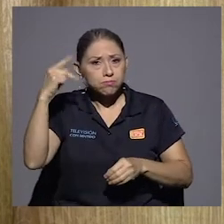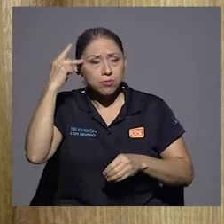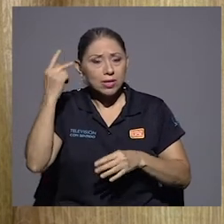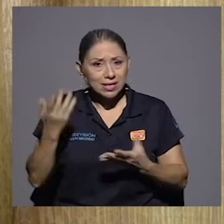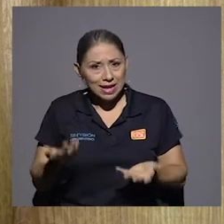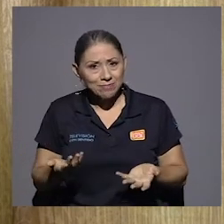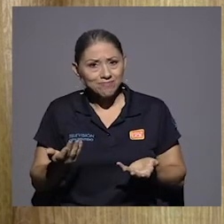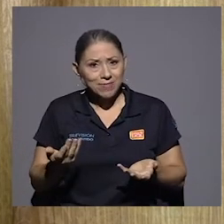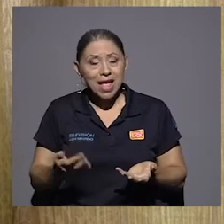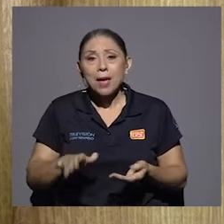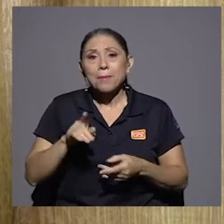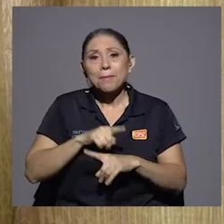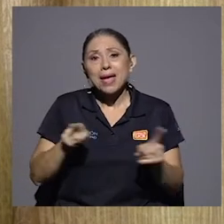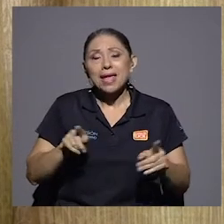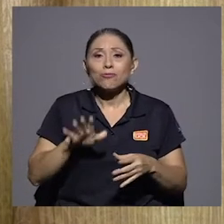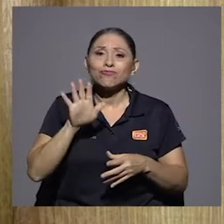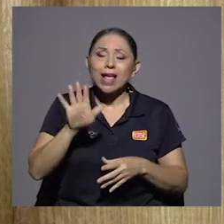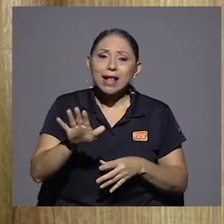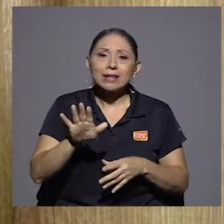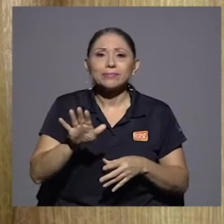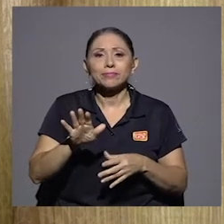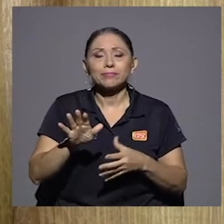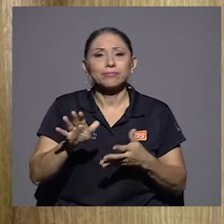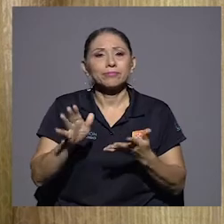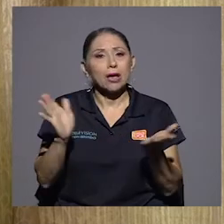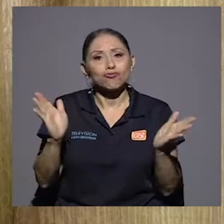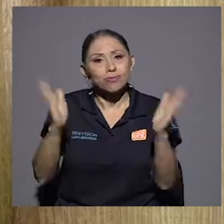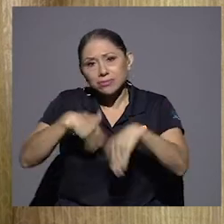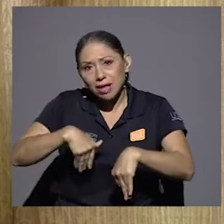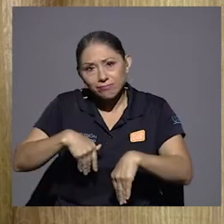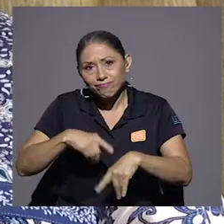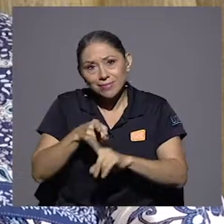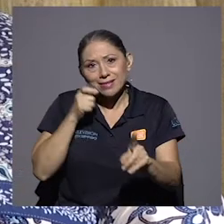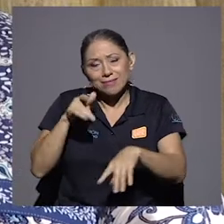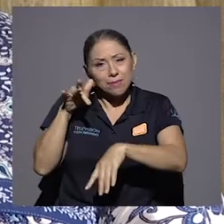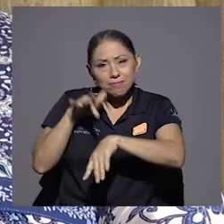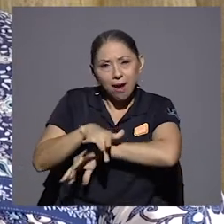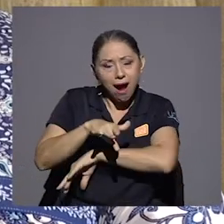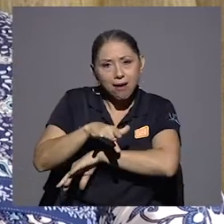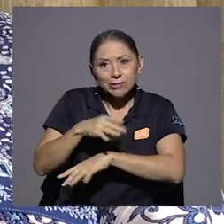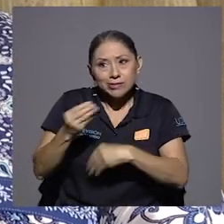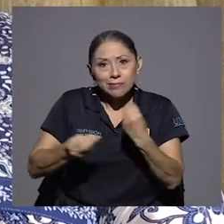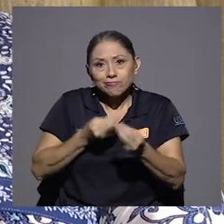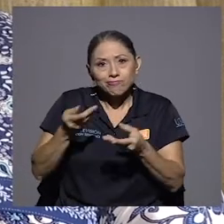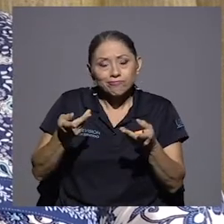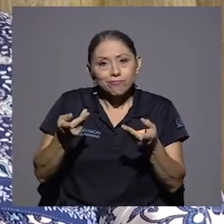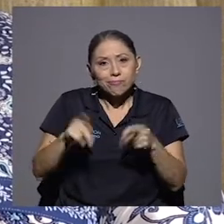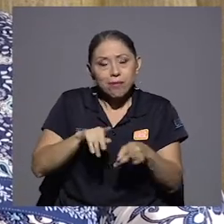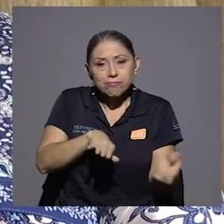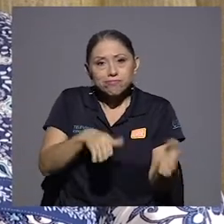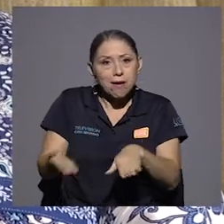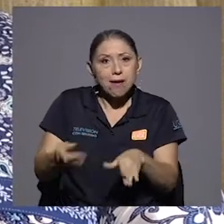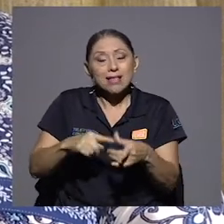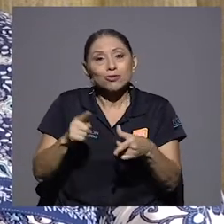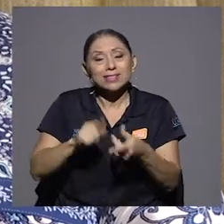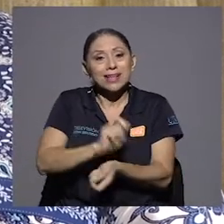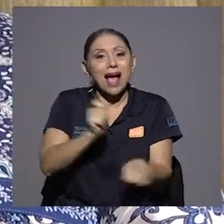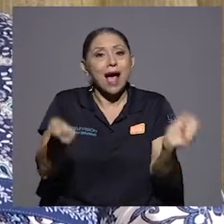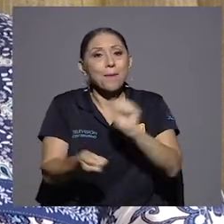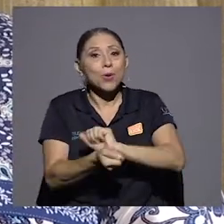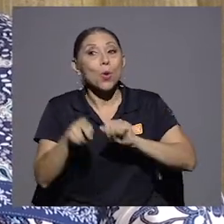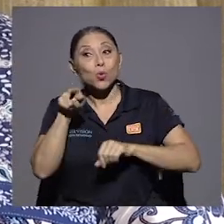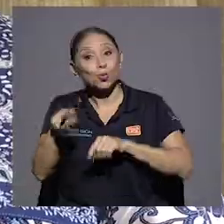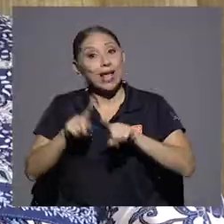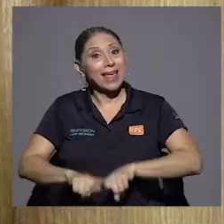temprana, cambió el panorama también. Y bueno, usted, a diferencia de sus otros dos hermanos, de